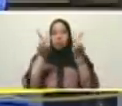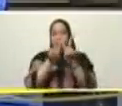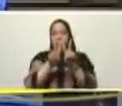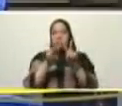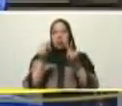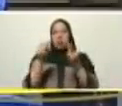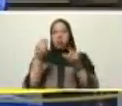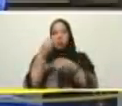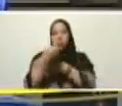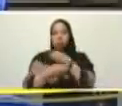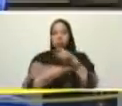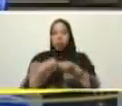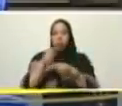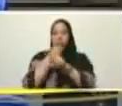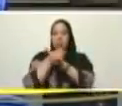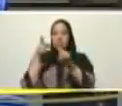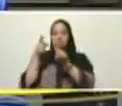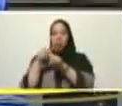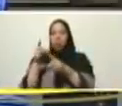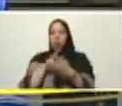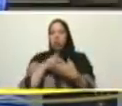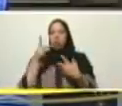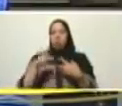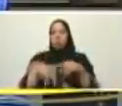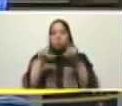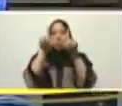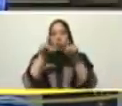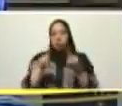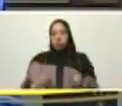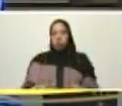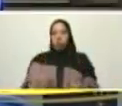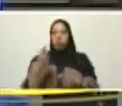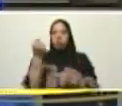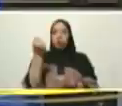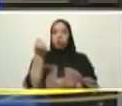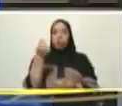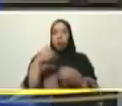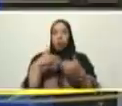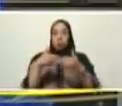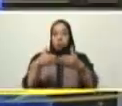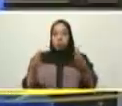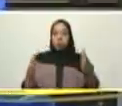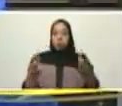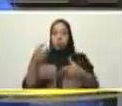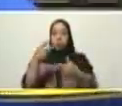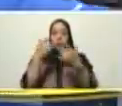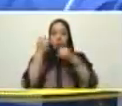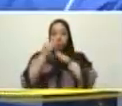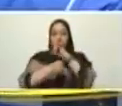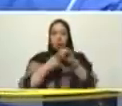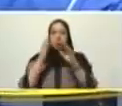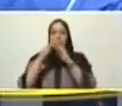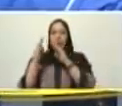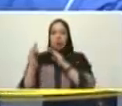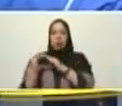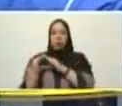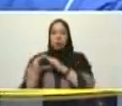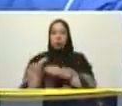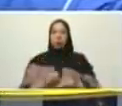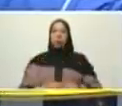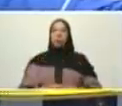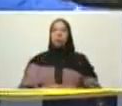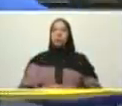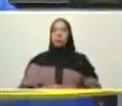constituirse como una alternativa al presupuesto público y nuevos instrumentos de acceso financiero a las viviendas ministro